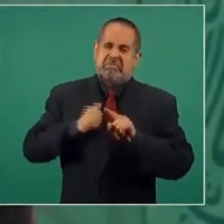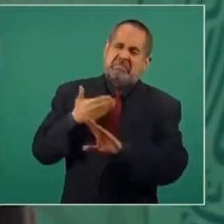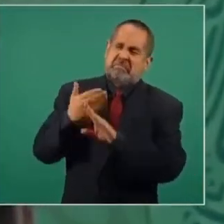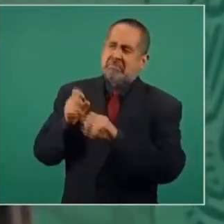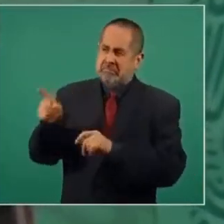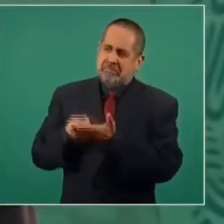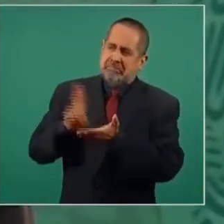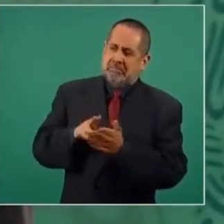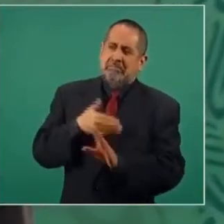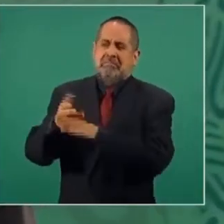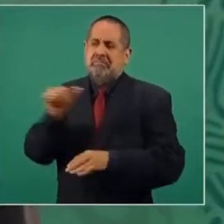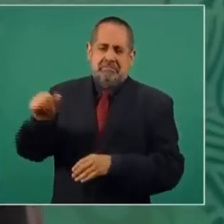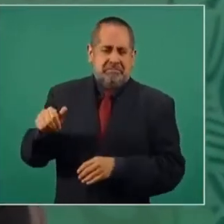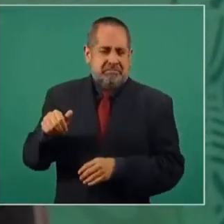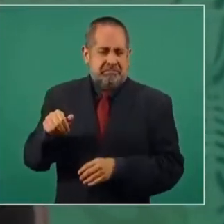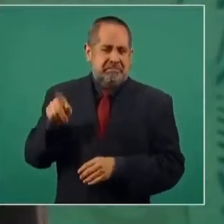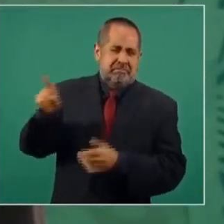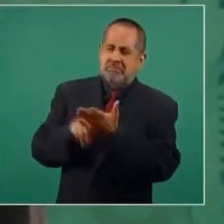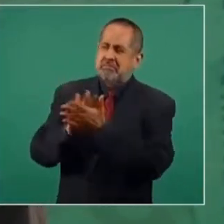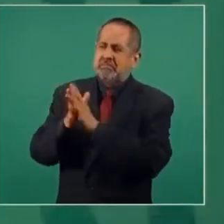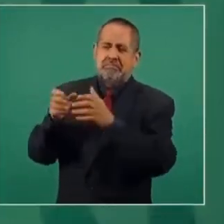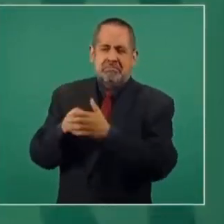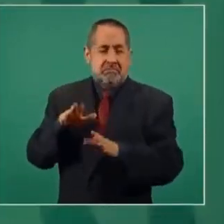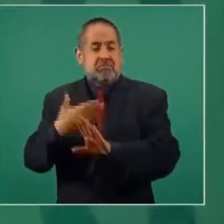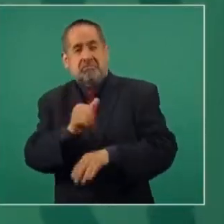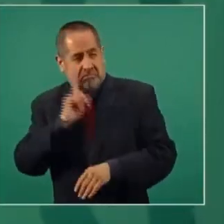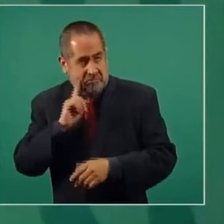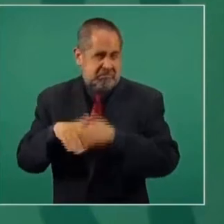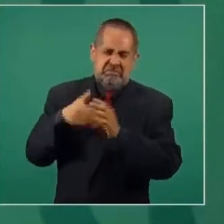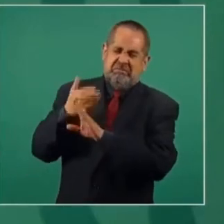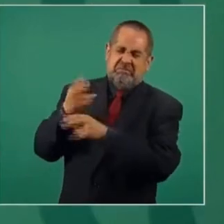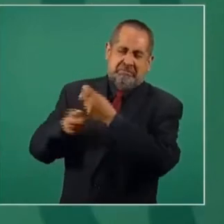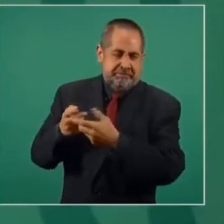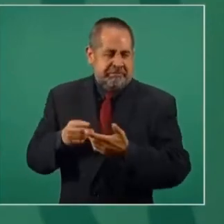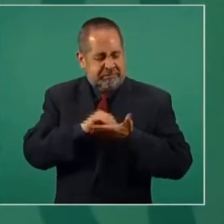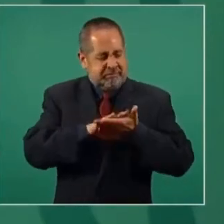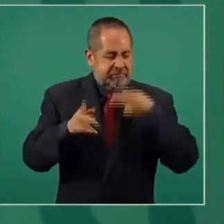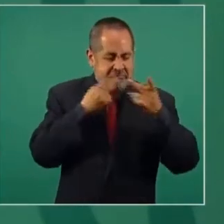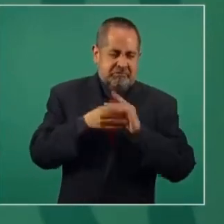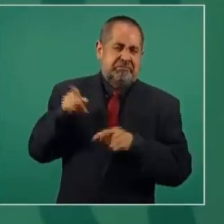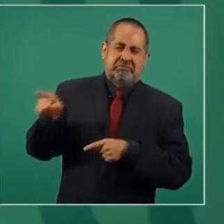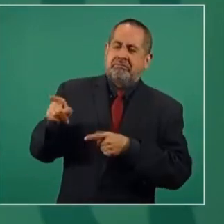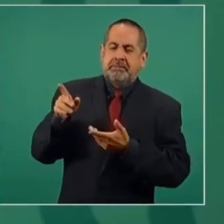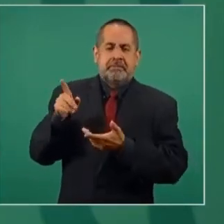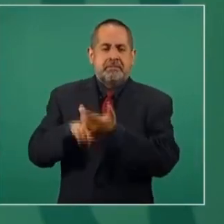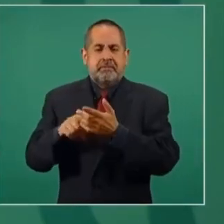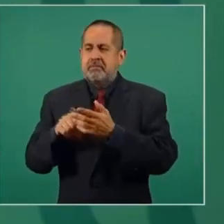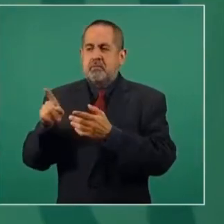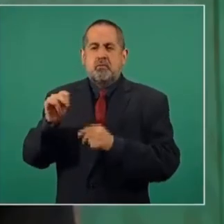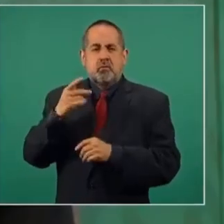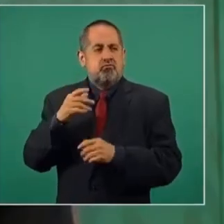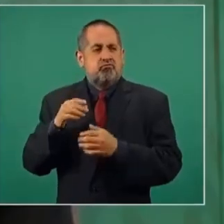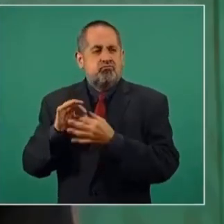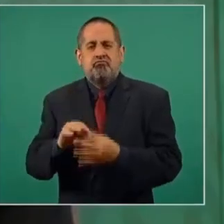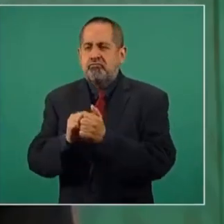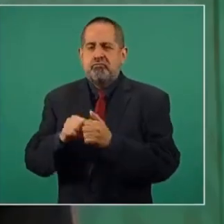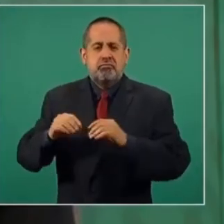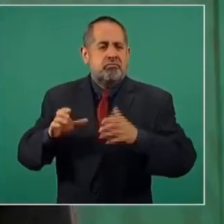para decir que están en contra de las mujeres, que son enemigos del movimiento feminista,